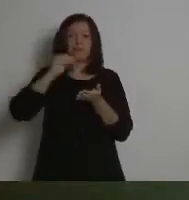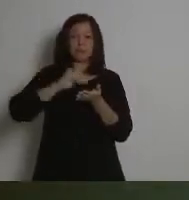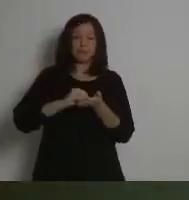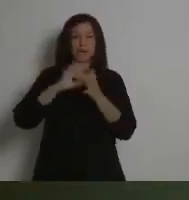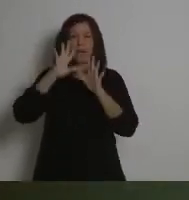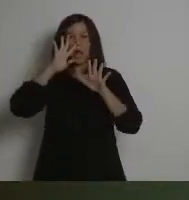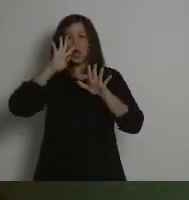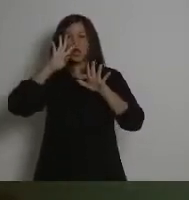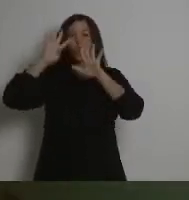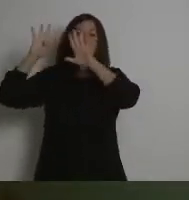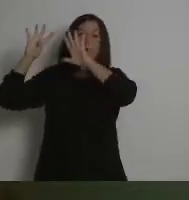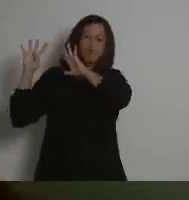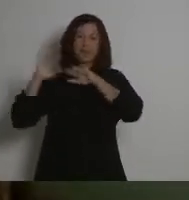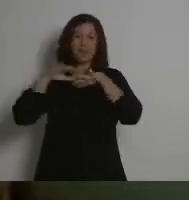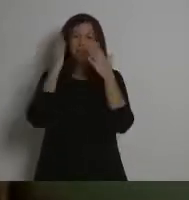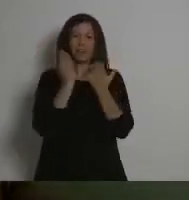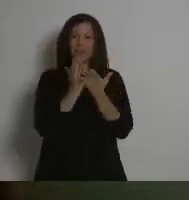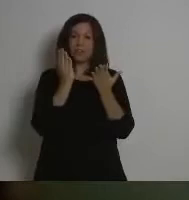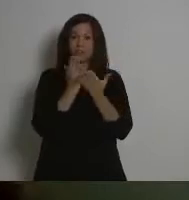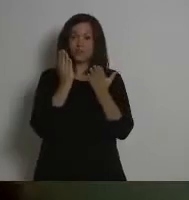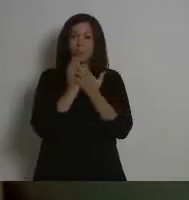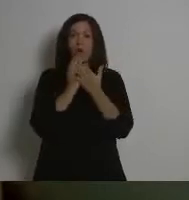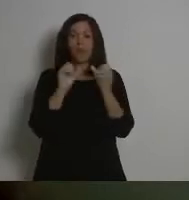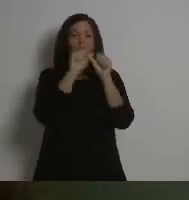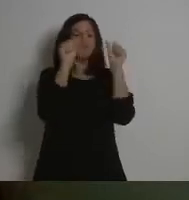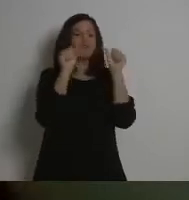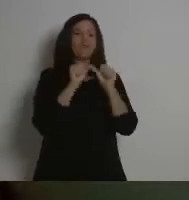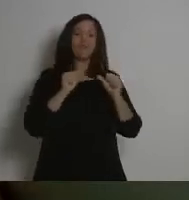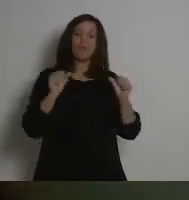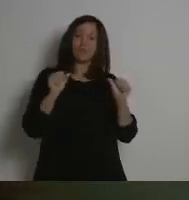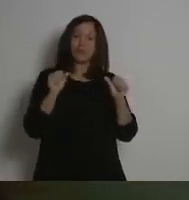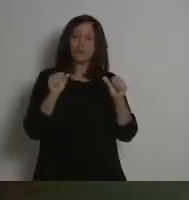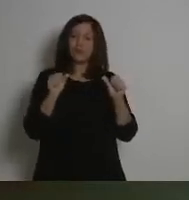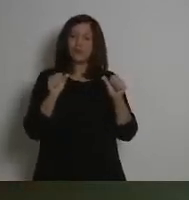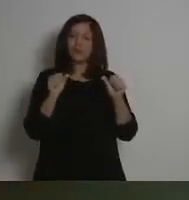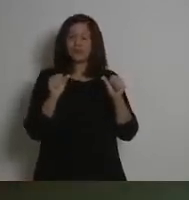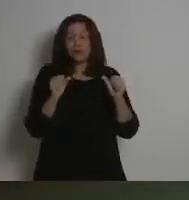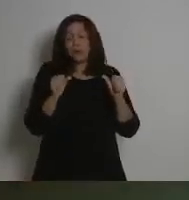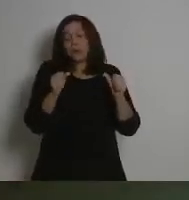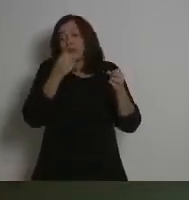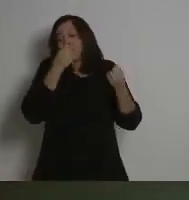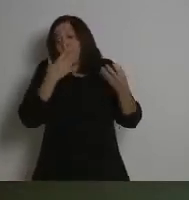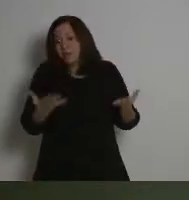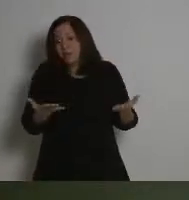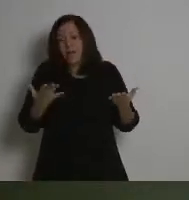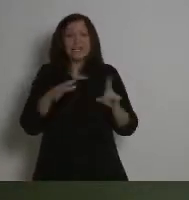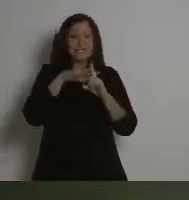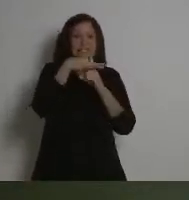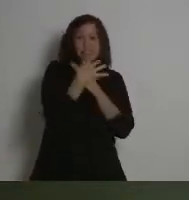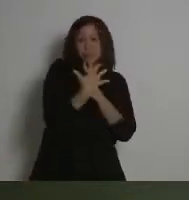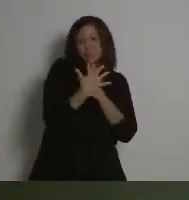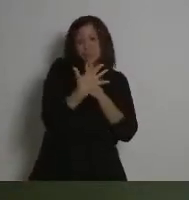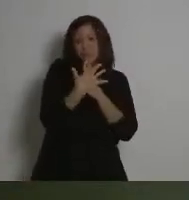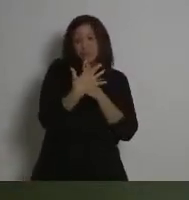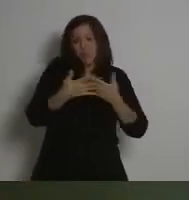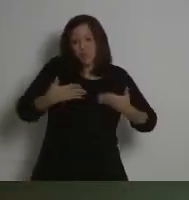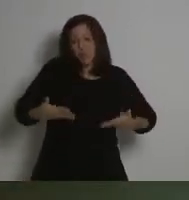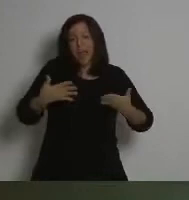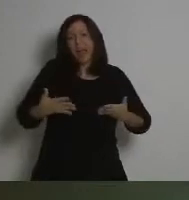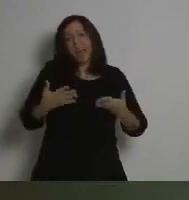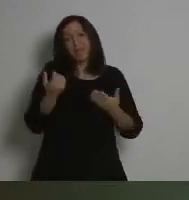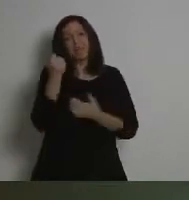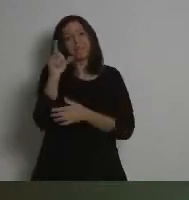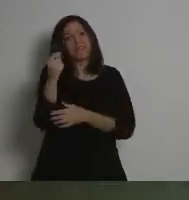escuela. Debido a la situación en la que nos encontramos, en un formato virtual, quizás